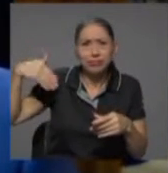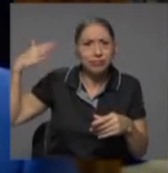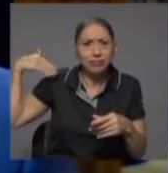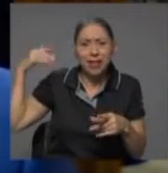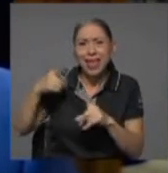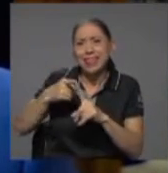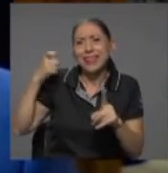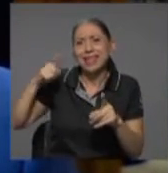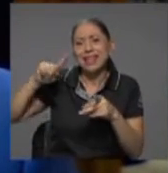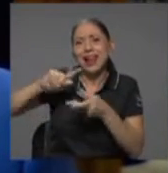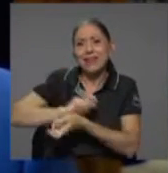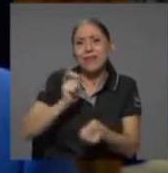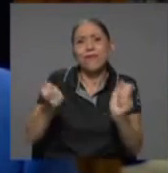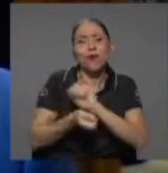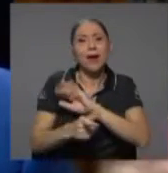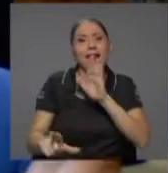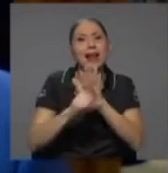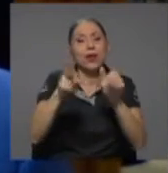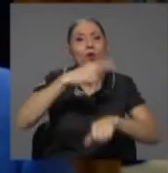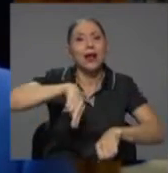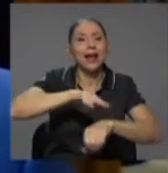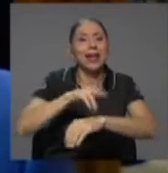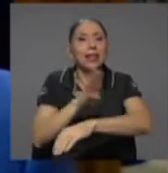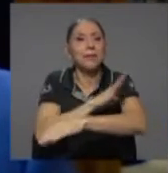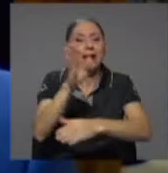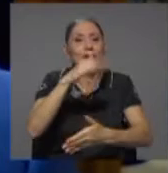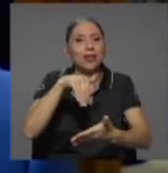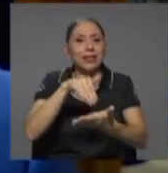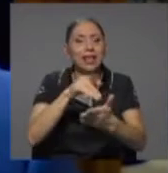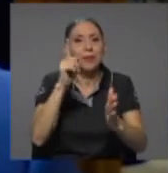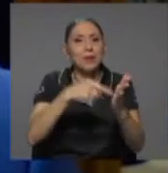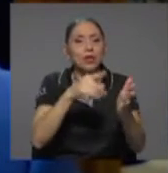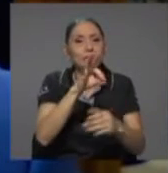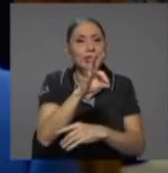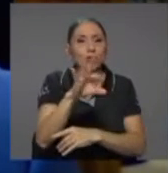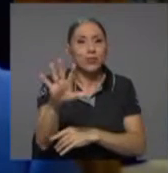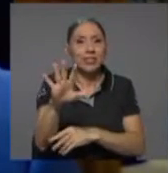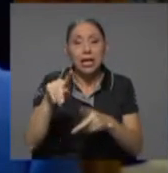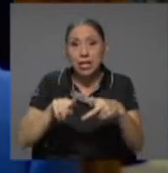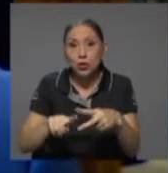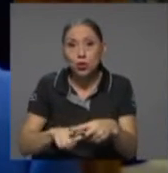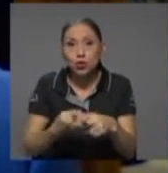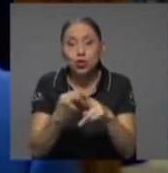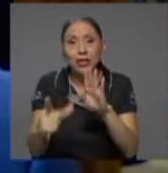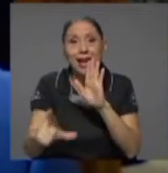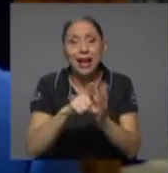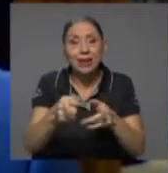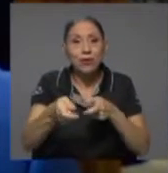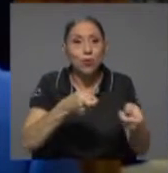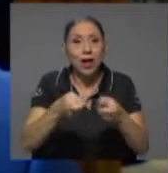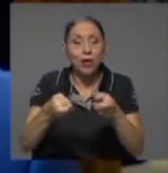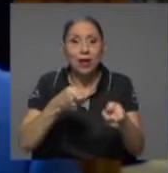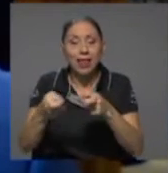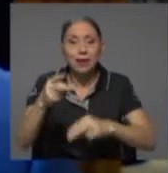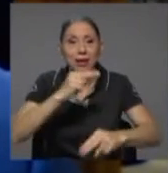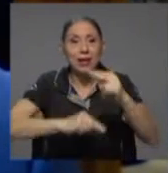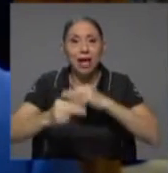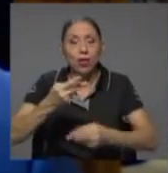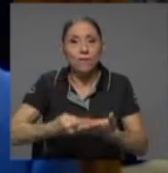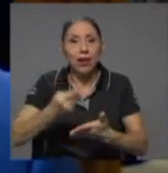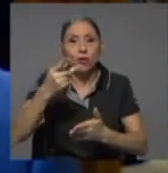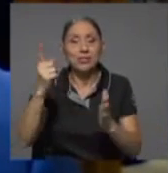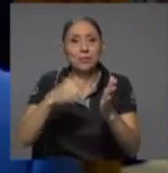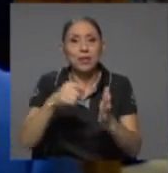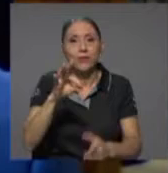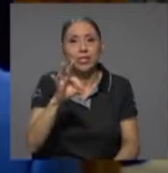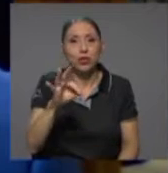la reforma a la ley orgánica del Banco Central de 1995 y la introducción de la ley reguladora al mercado de valores de 1997. De